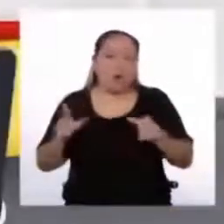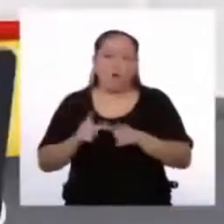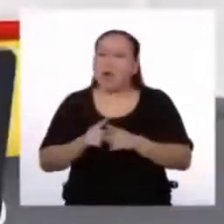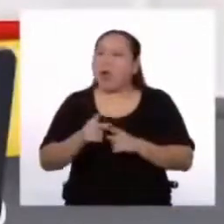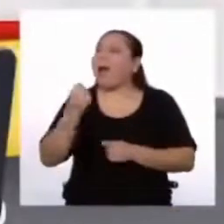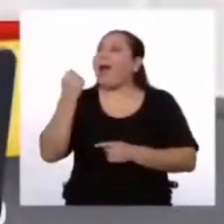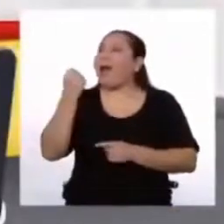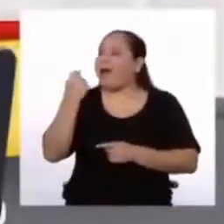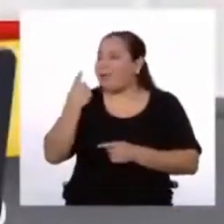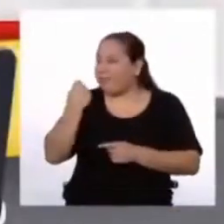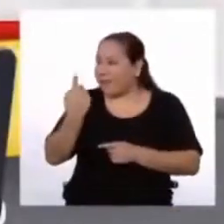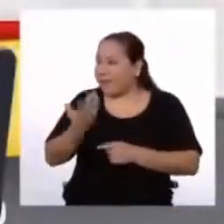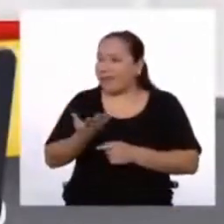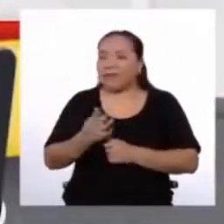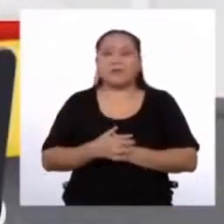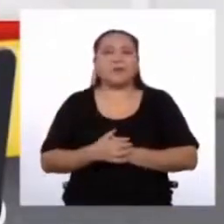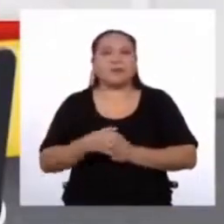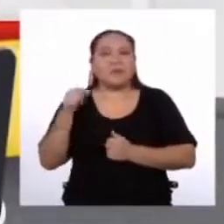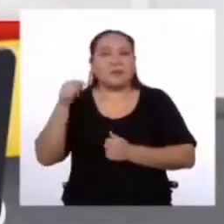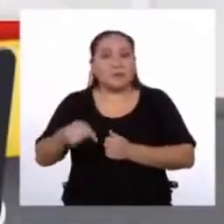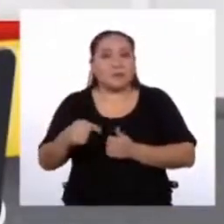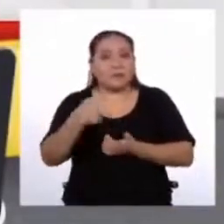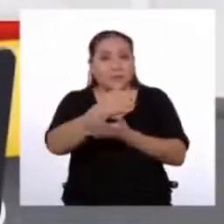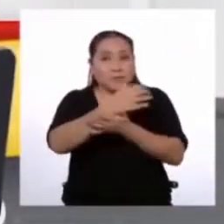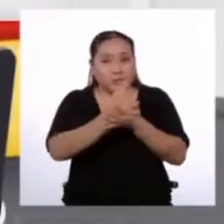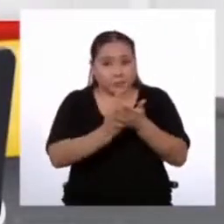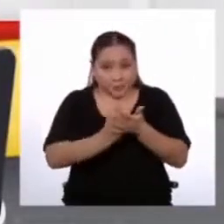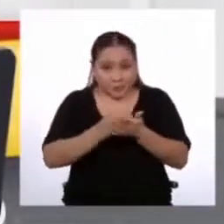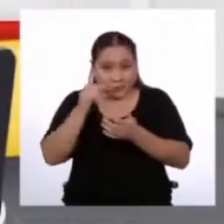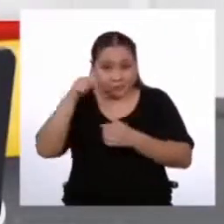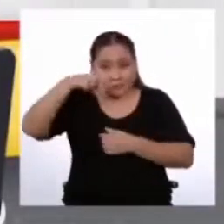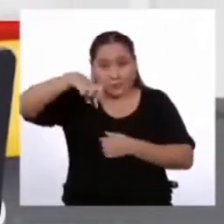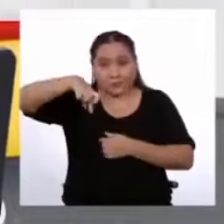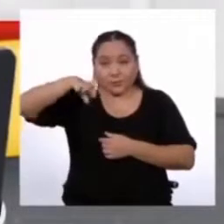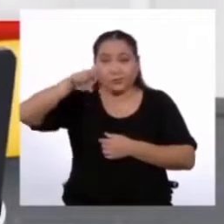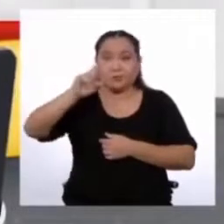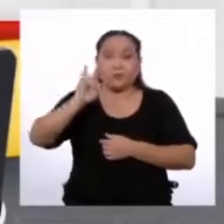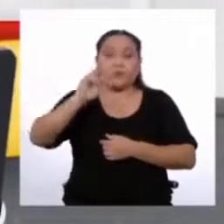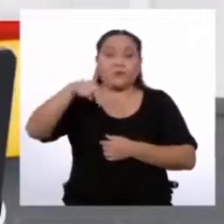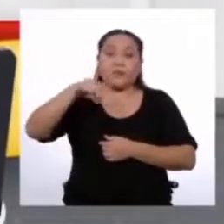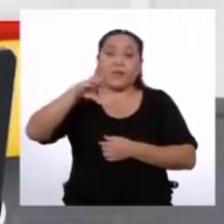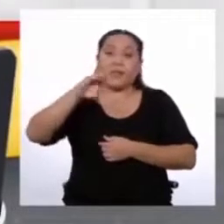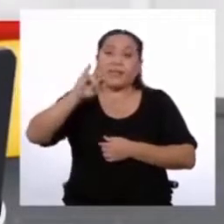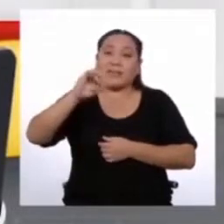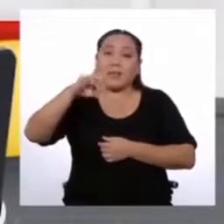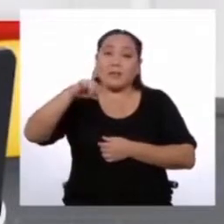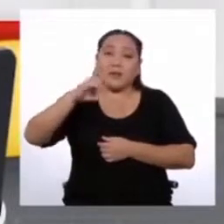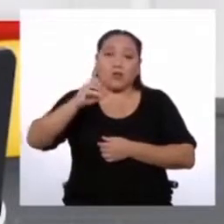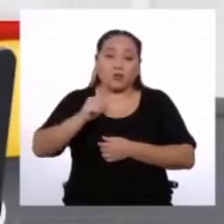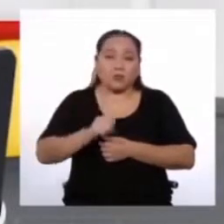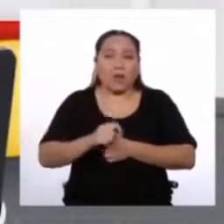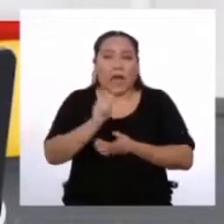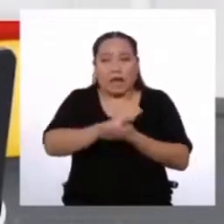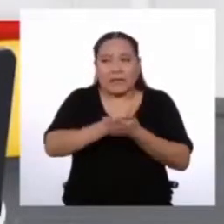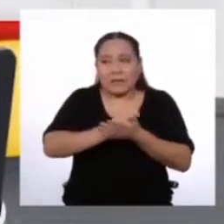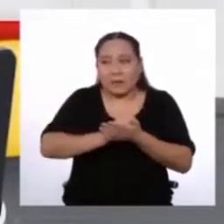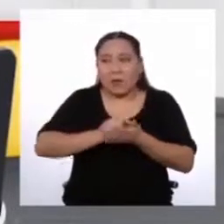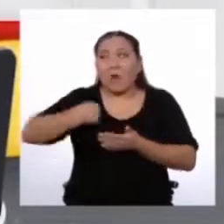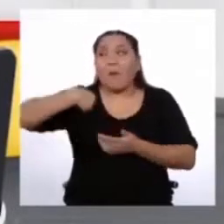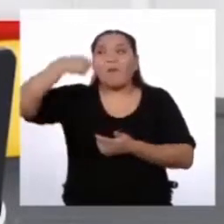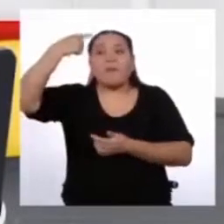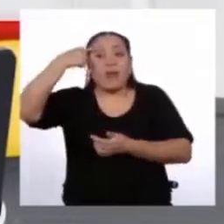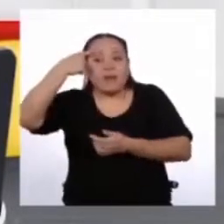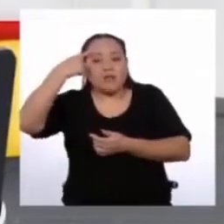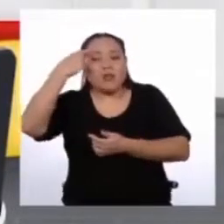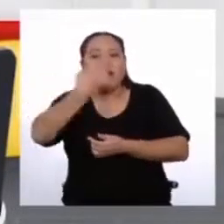Entiendo Entonces, en esta parte de principios Deberíamos escribir lo que creemos que el Estado